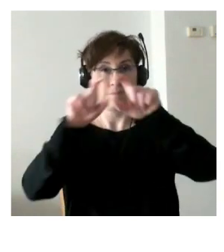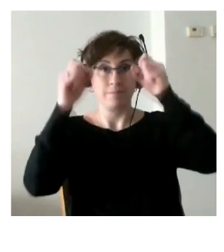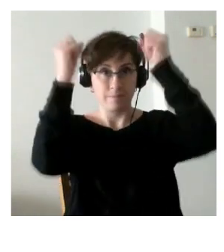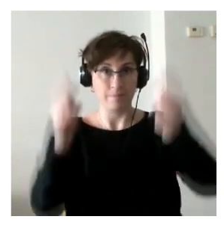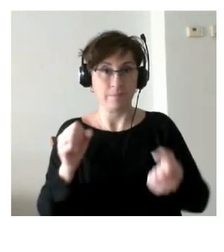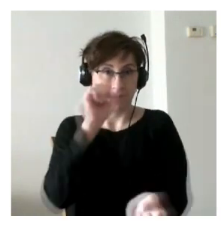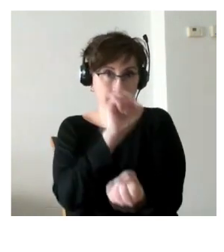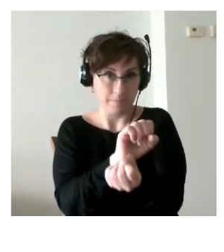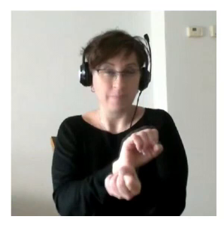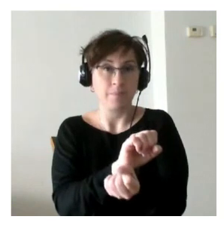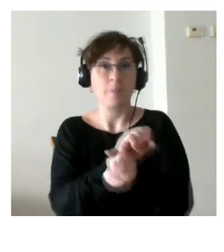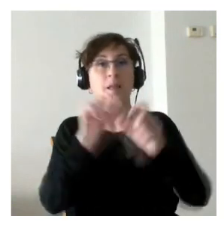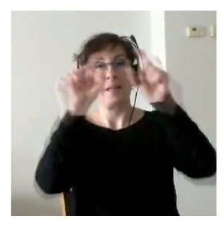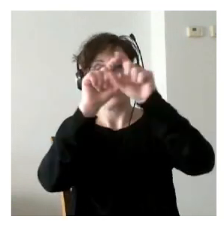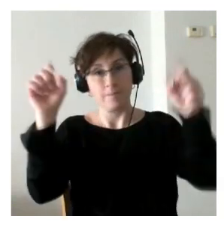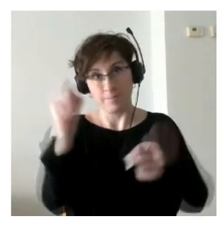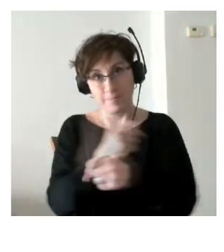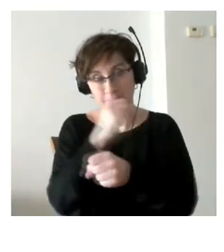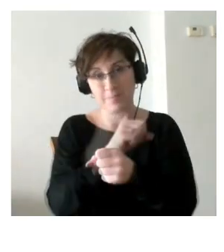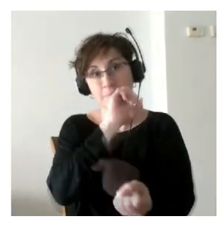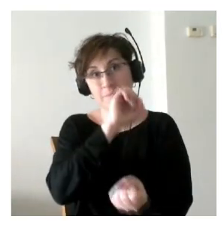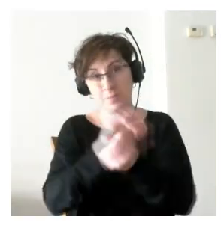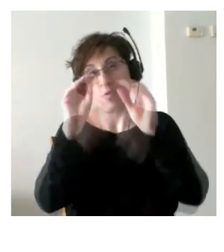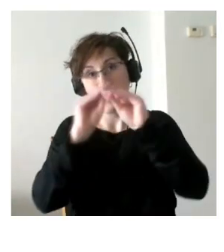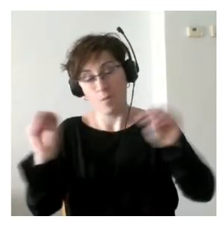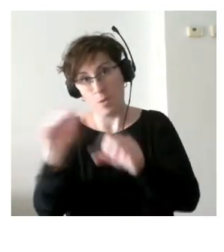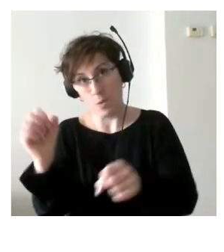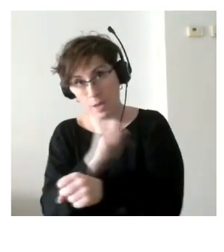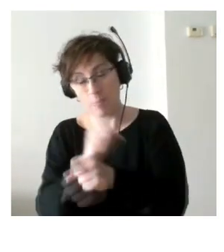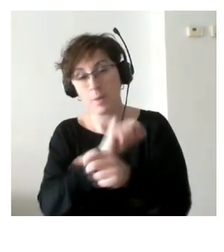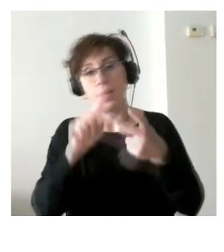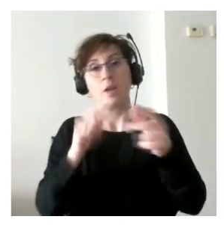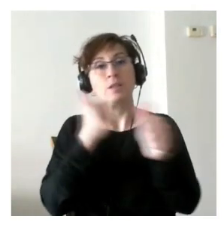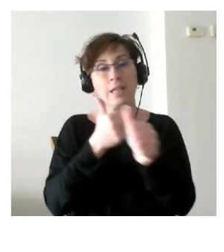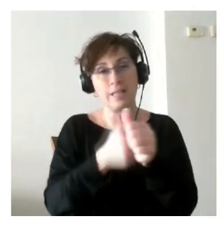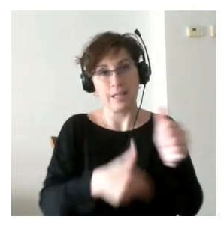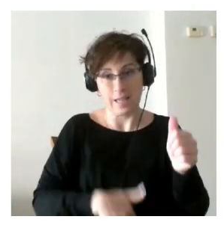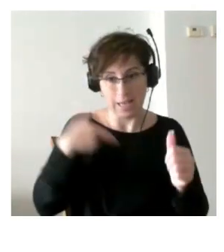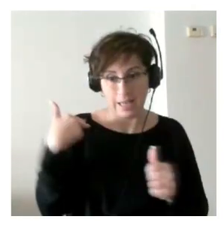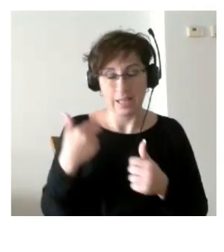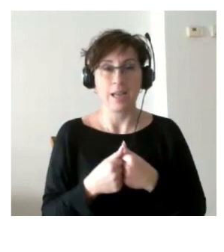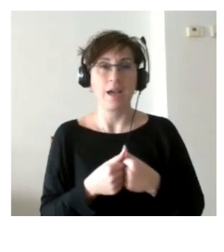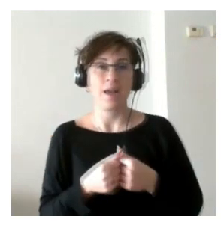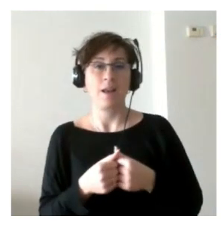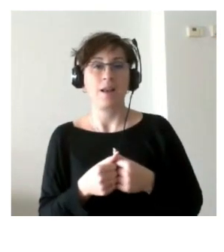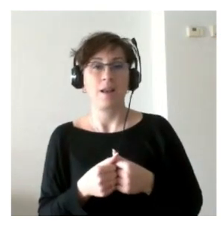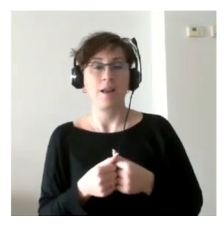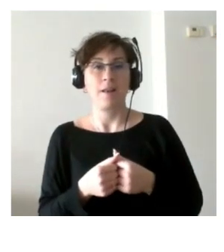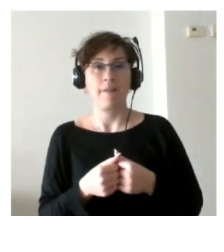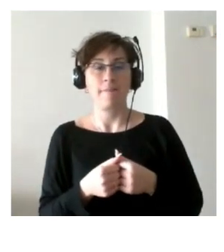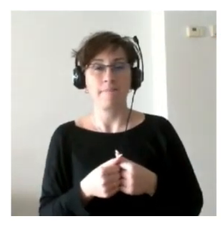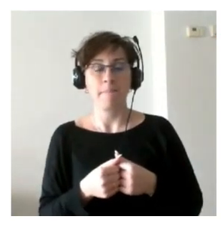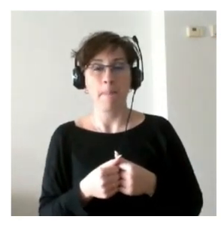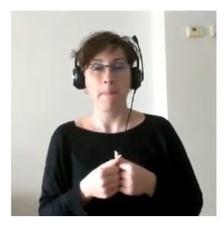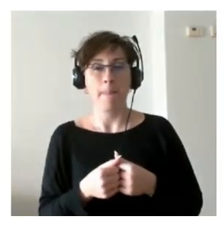de la entidad de trabajo penitenciario y formación para el empleo como desde la secretaría general tanto Flor y como Sandra que nos han apoyado también